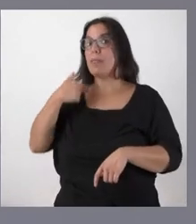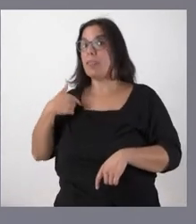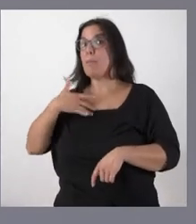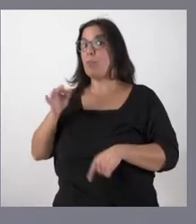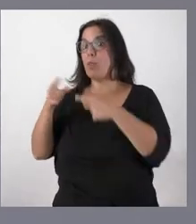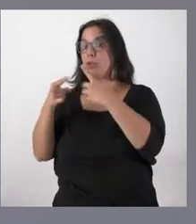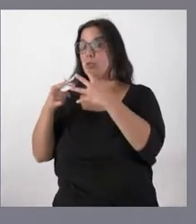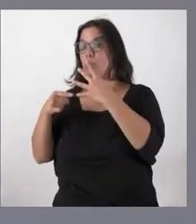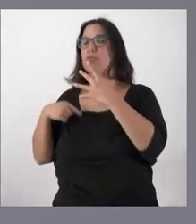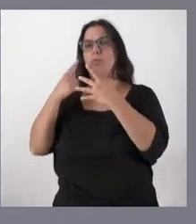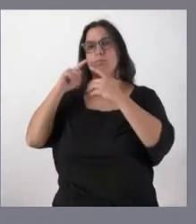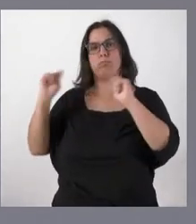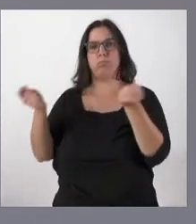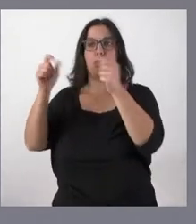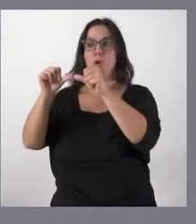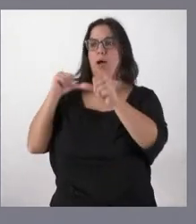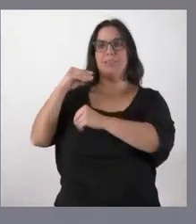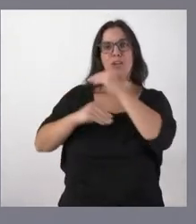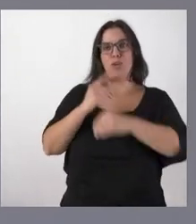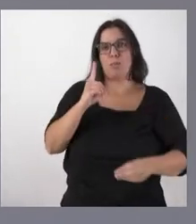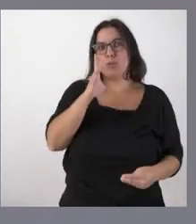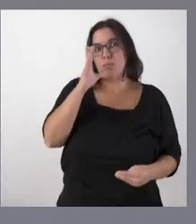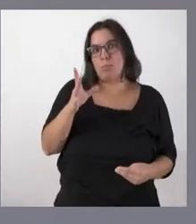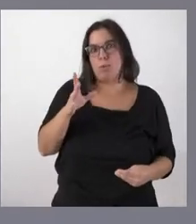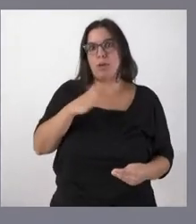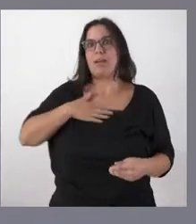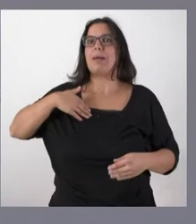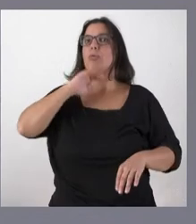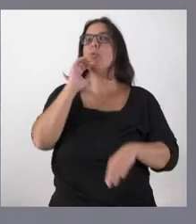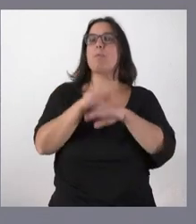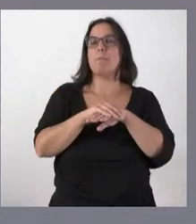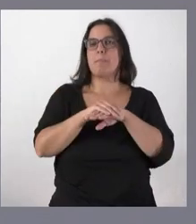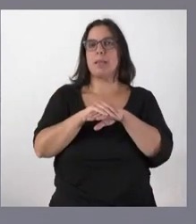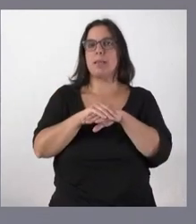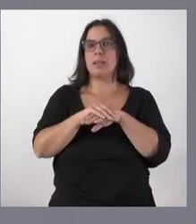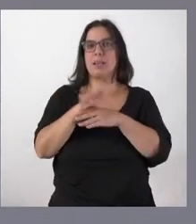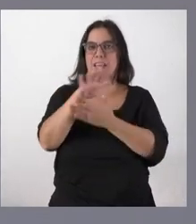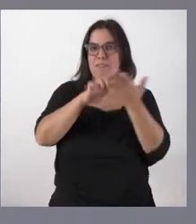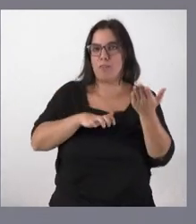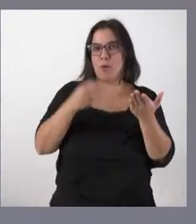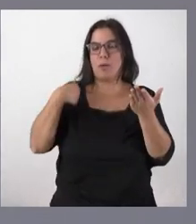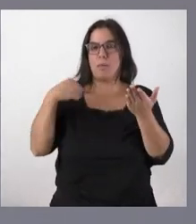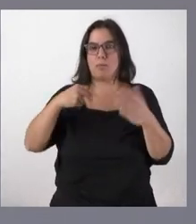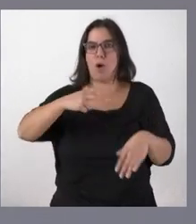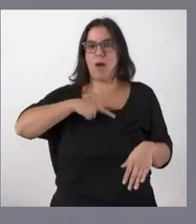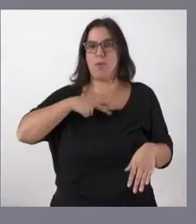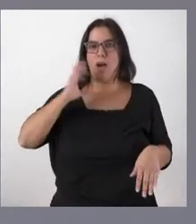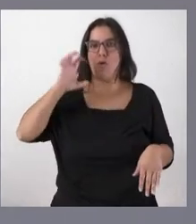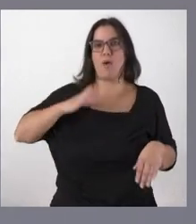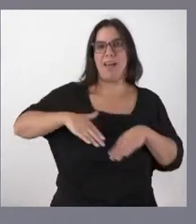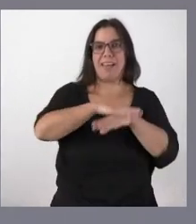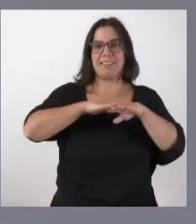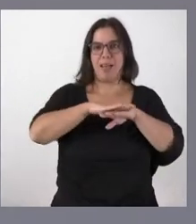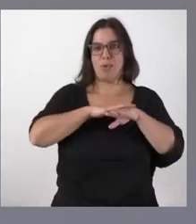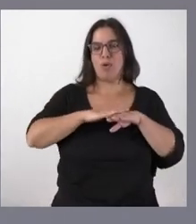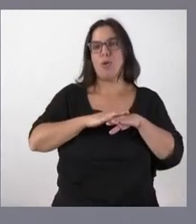que anteriormente no lo habíamos hecho en aras de cumplir el informe de la abogacía del Estado y el informe de